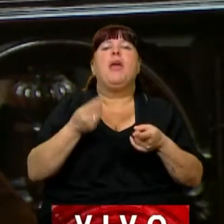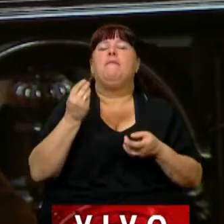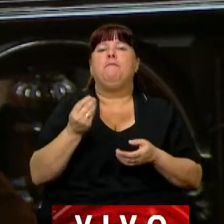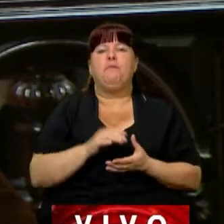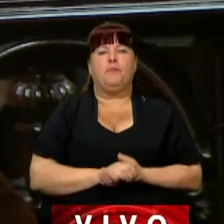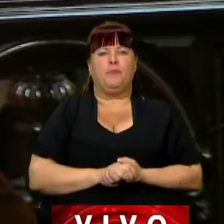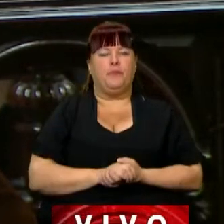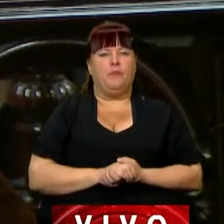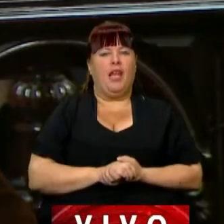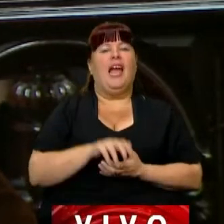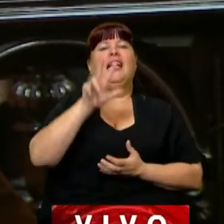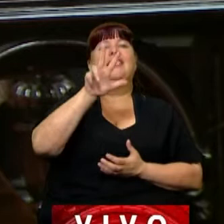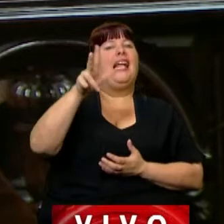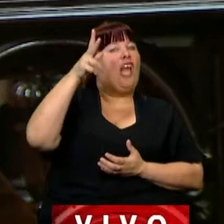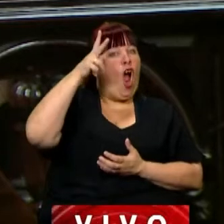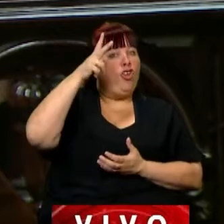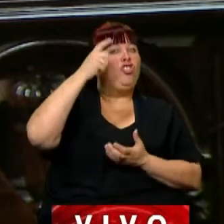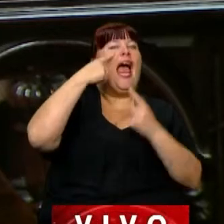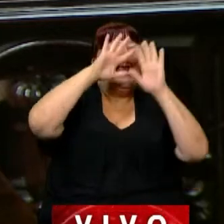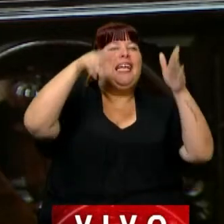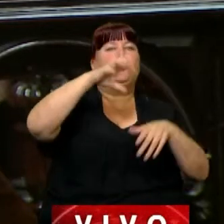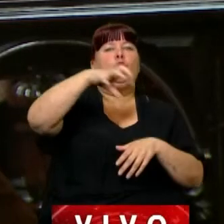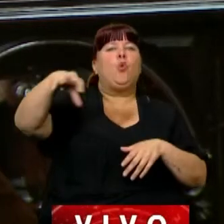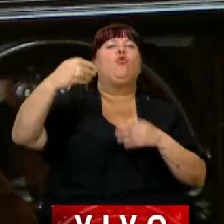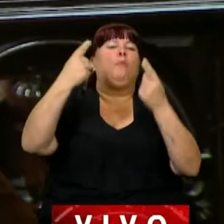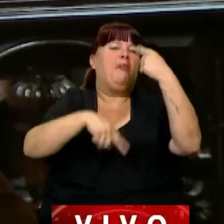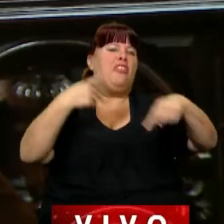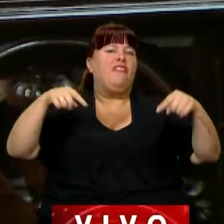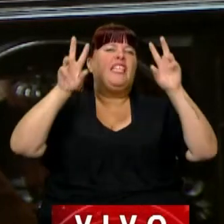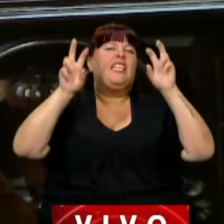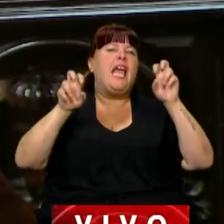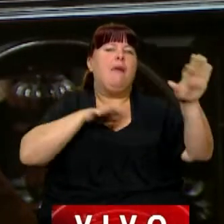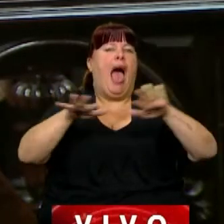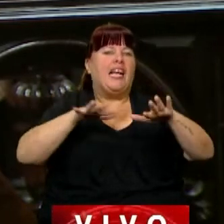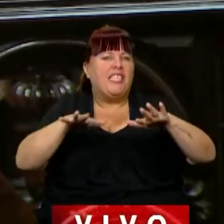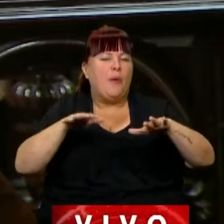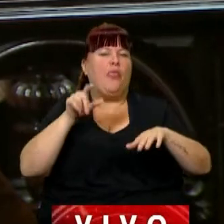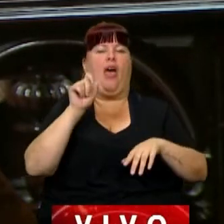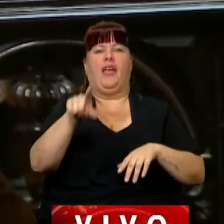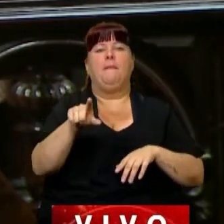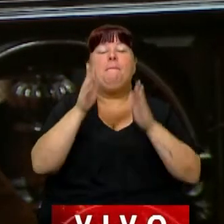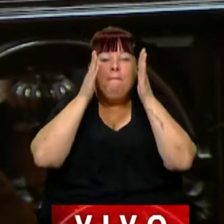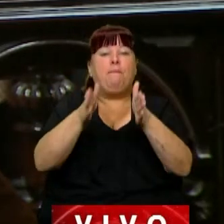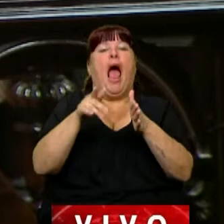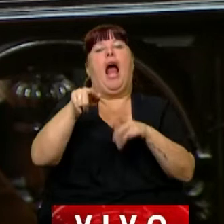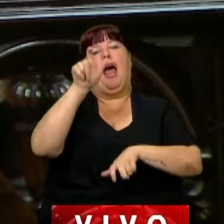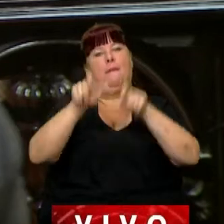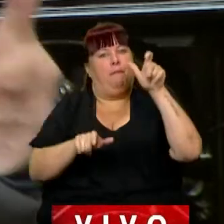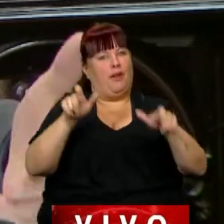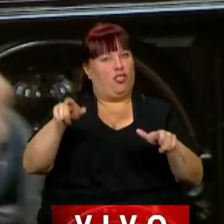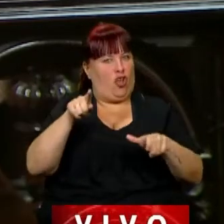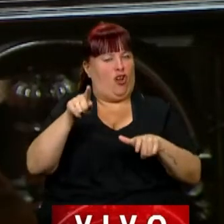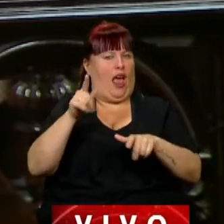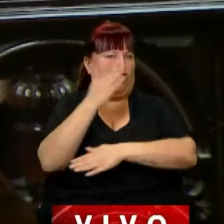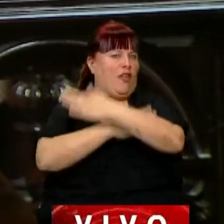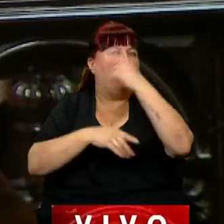38 institutos institutos que se dedican a diferentes tipos de actividades dedicadas a